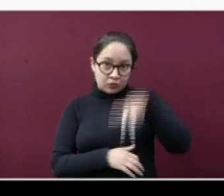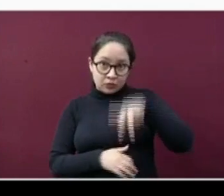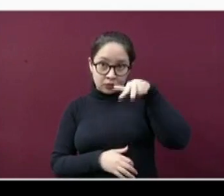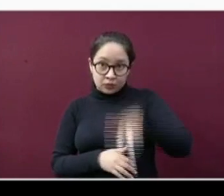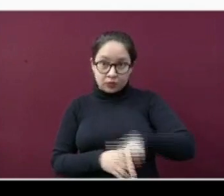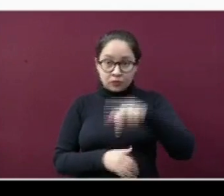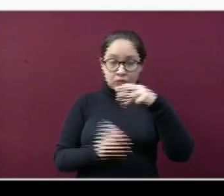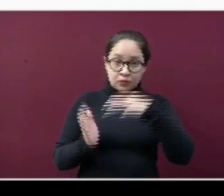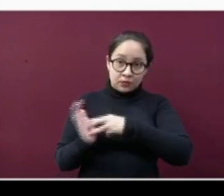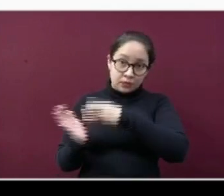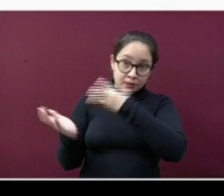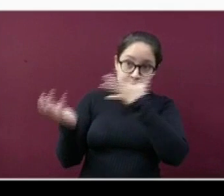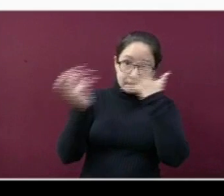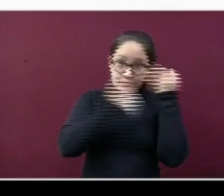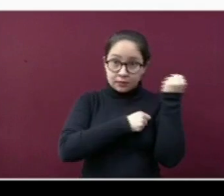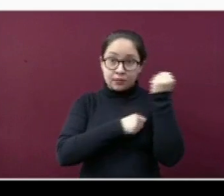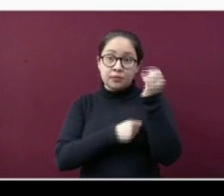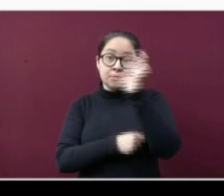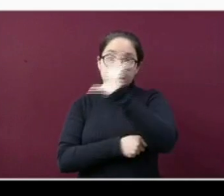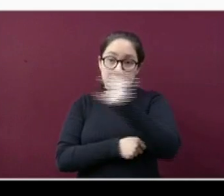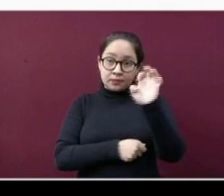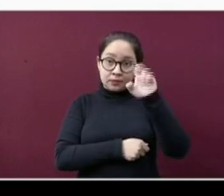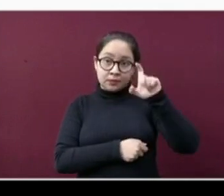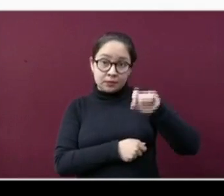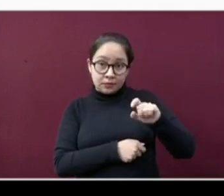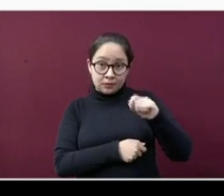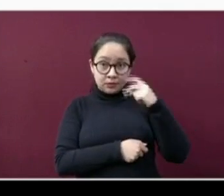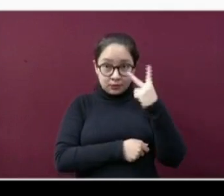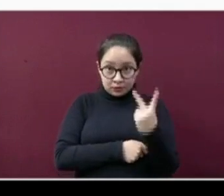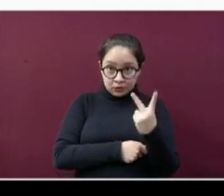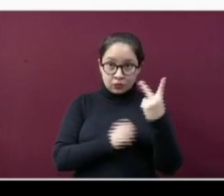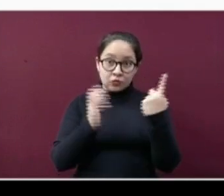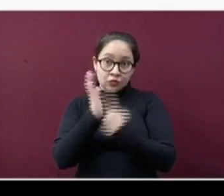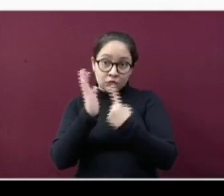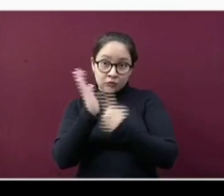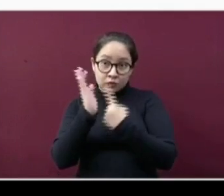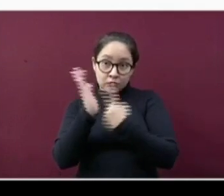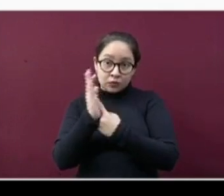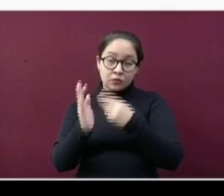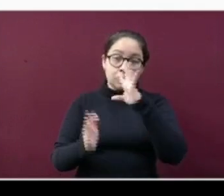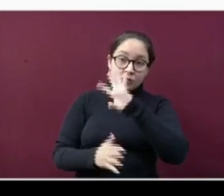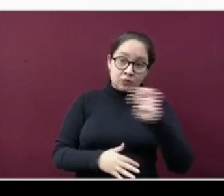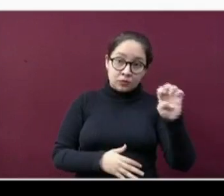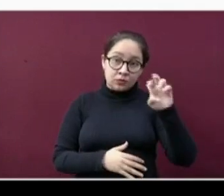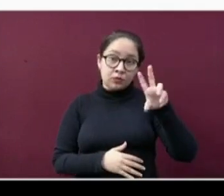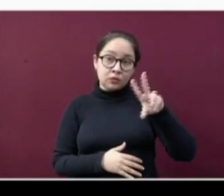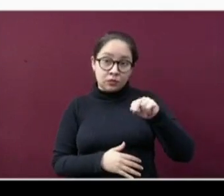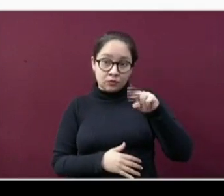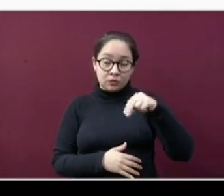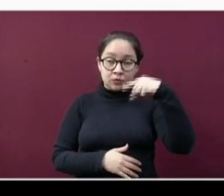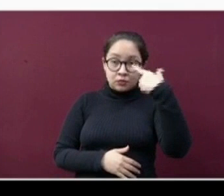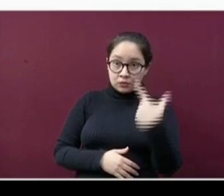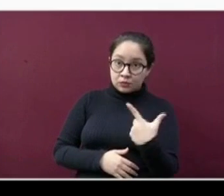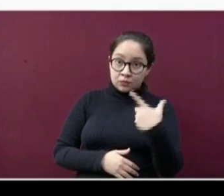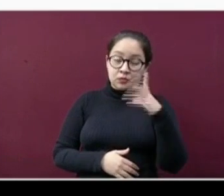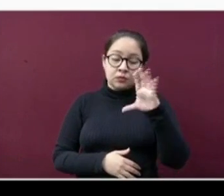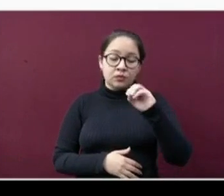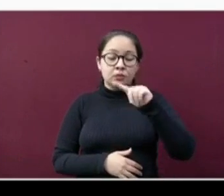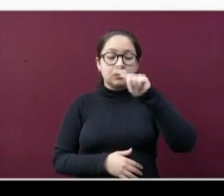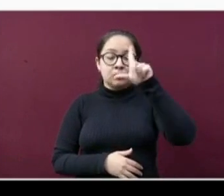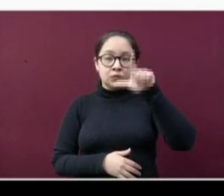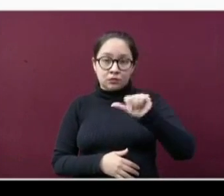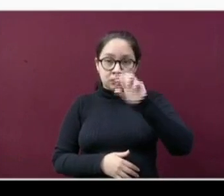Martínez de la Torre 522, Papantla con 487, Coatzintla